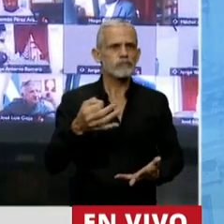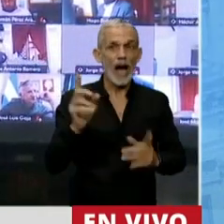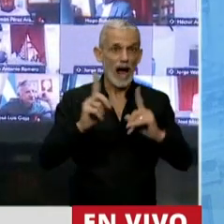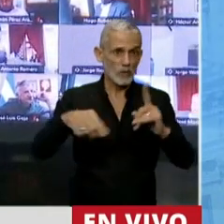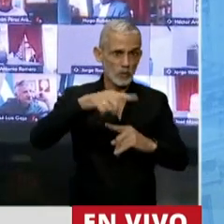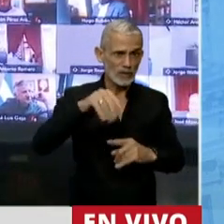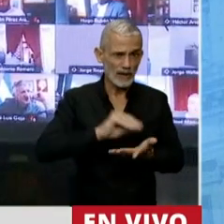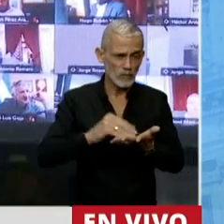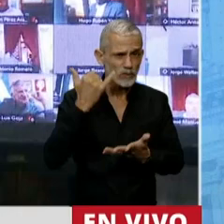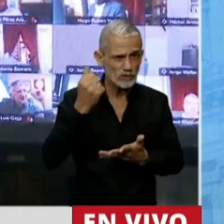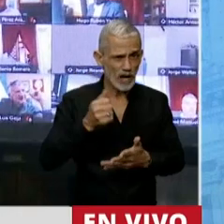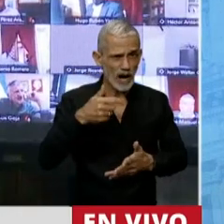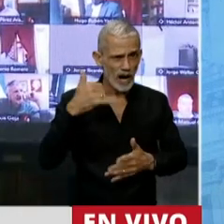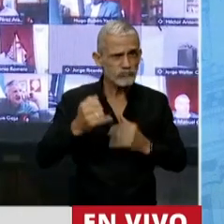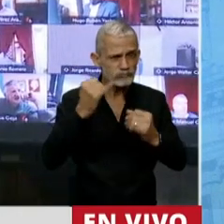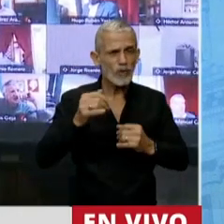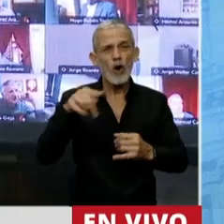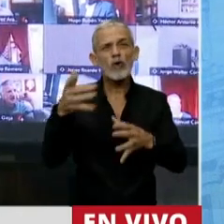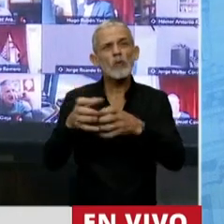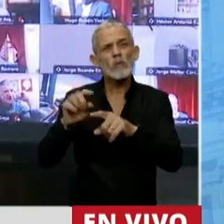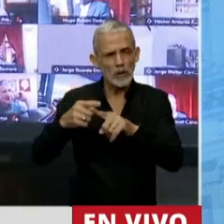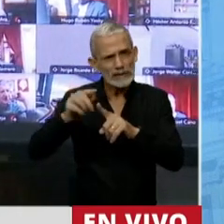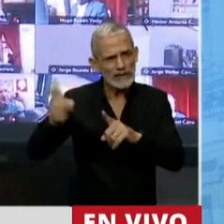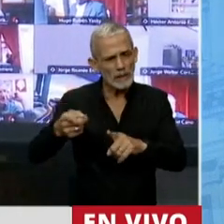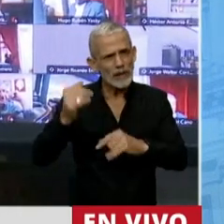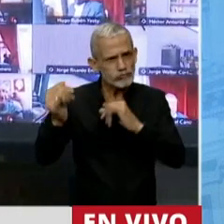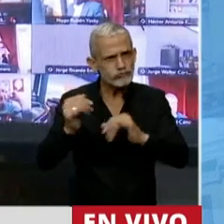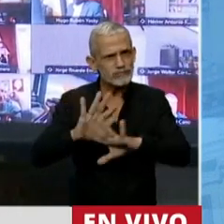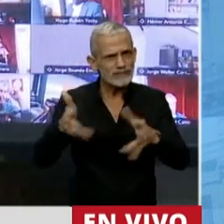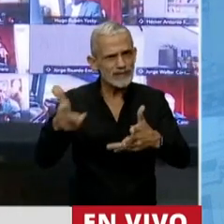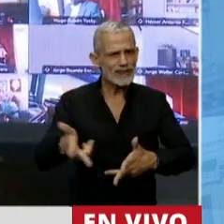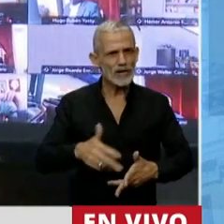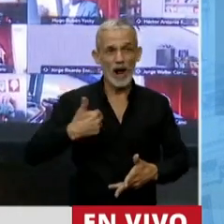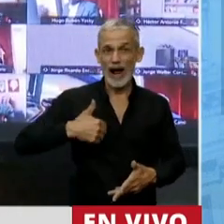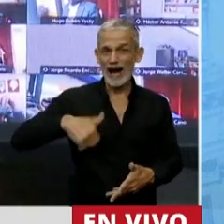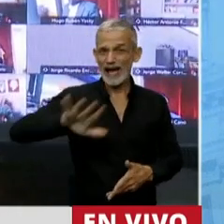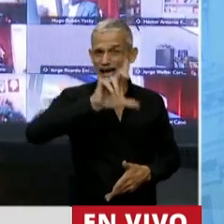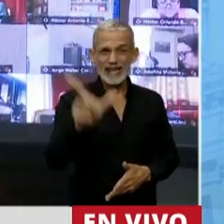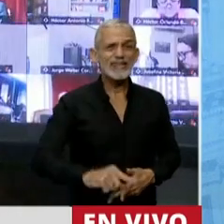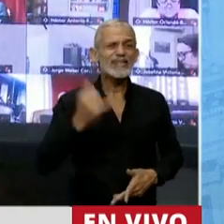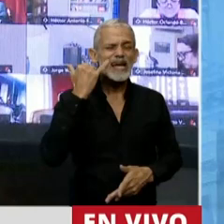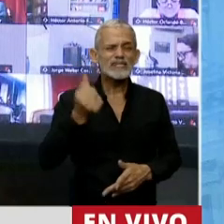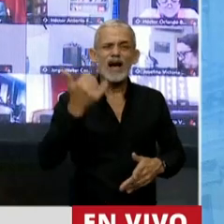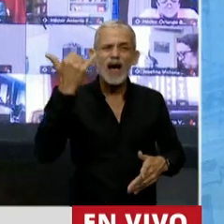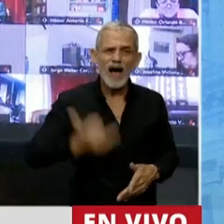de ustedes lo dijeron, de otros bloques también, la Argentina ya tiene